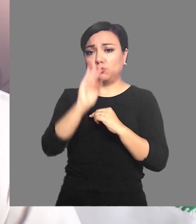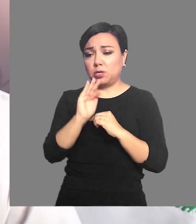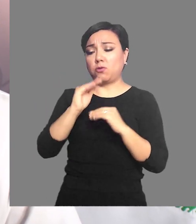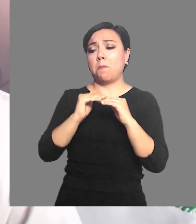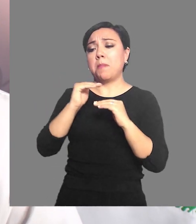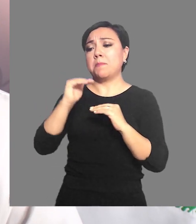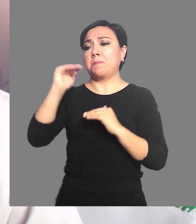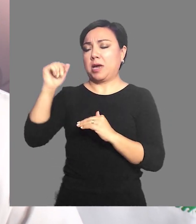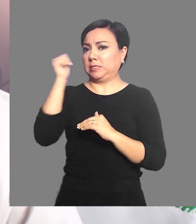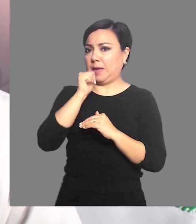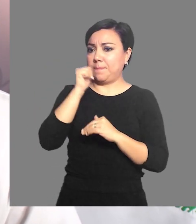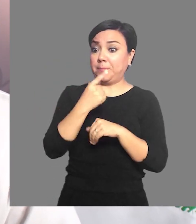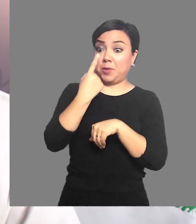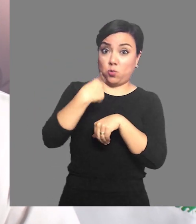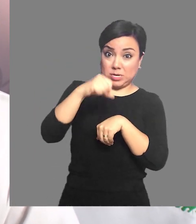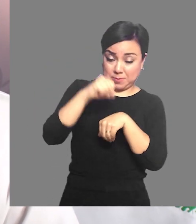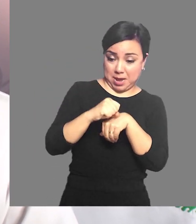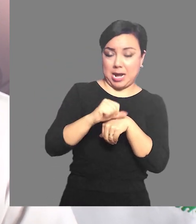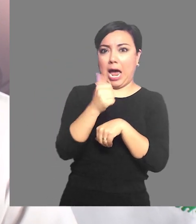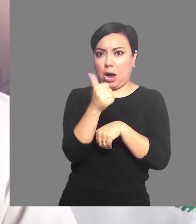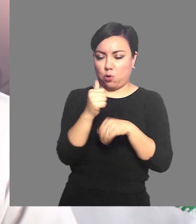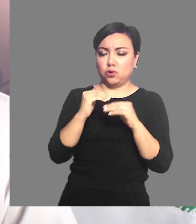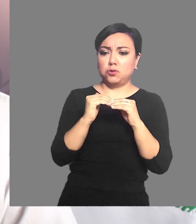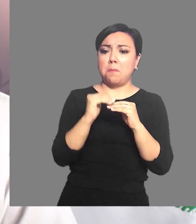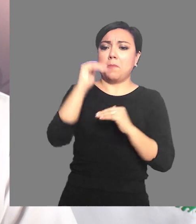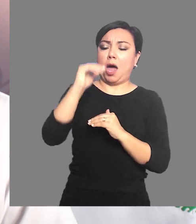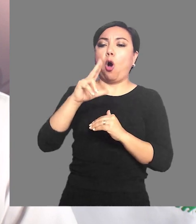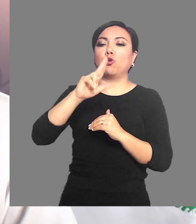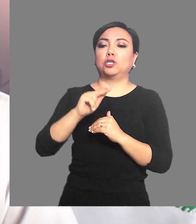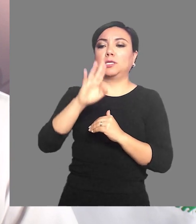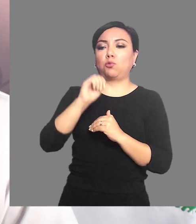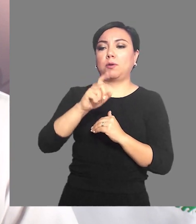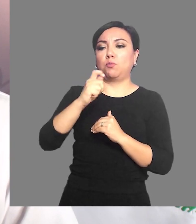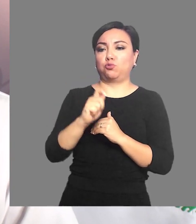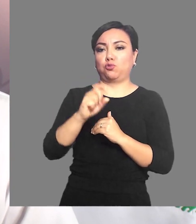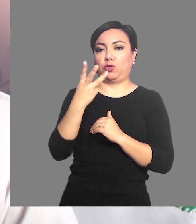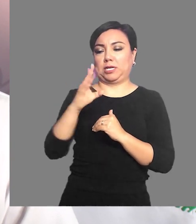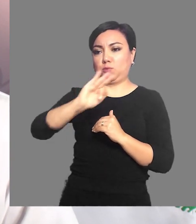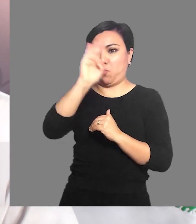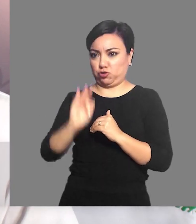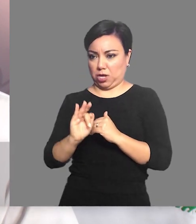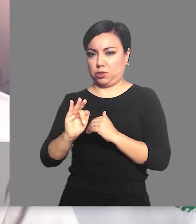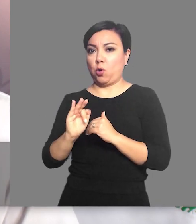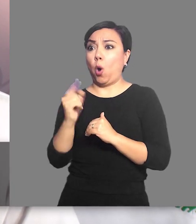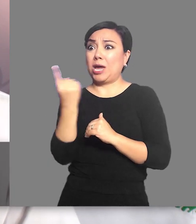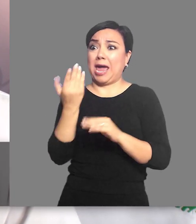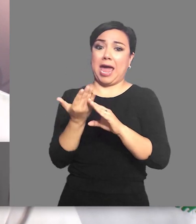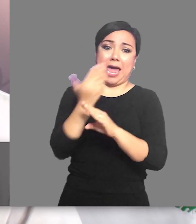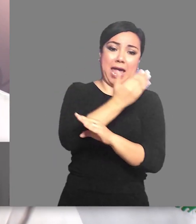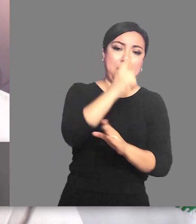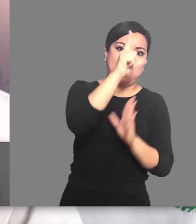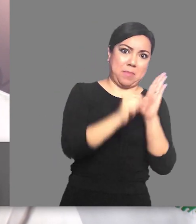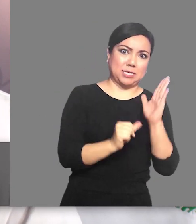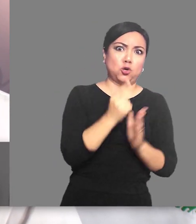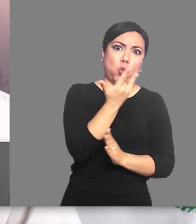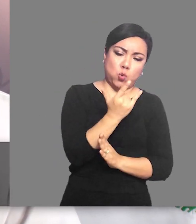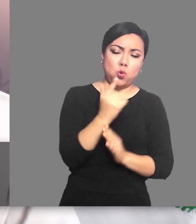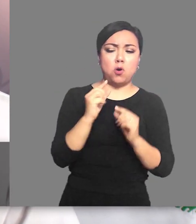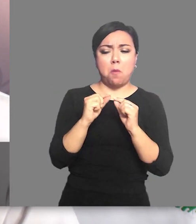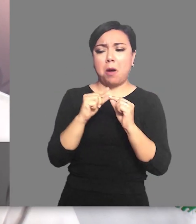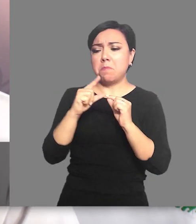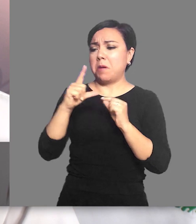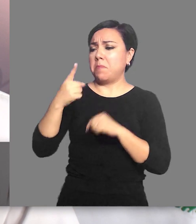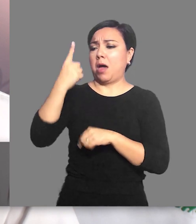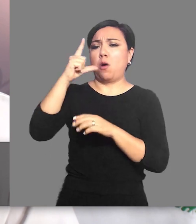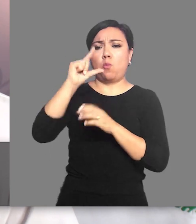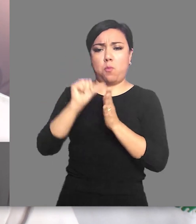número de casos de las mismas semanas de julio. La primera semana de agosto tuvo un incremento del 89,3% con respecto a la primera semana de